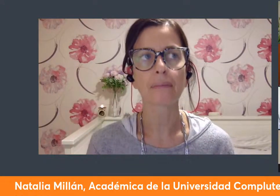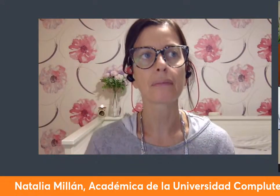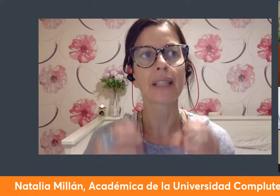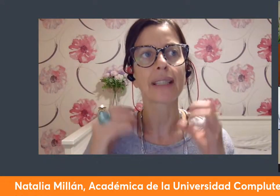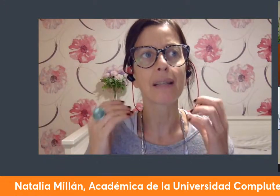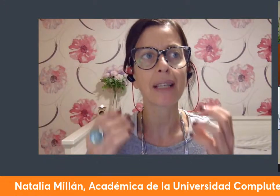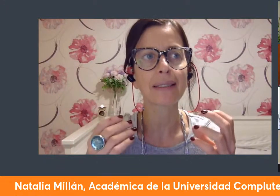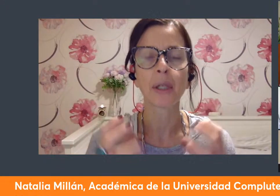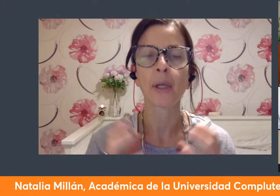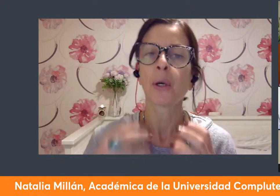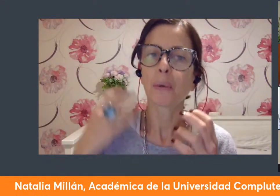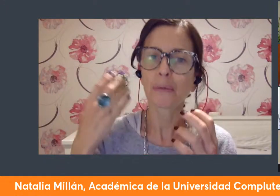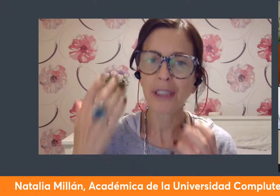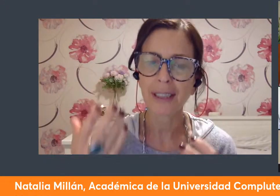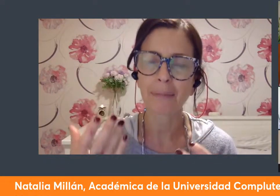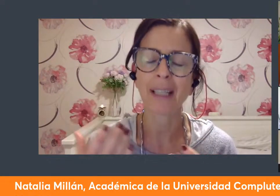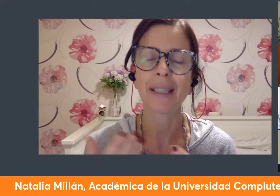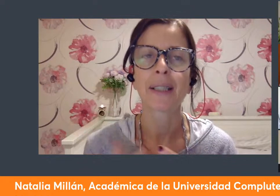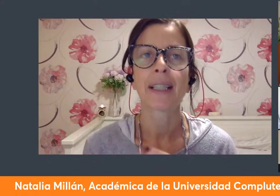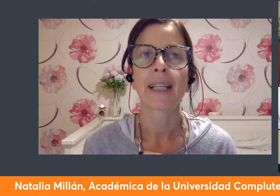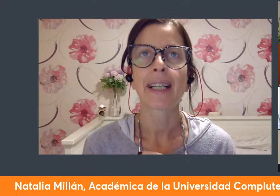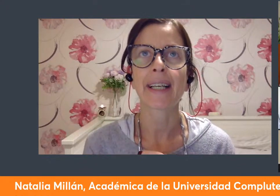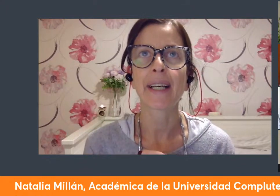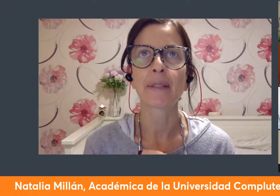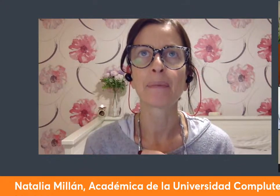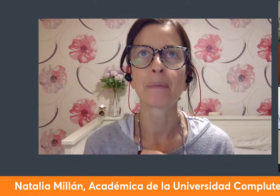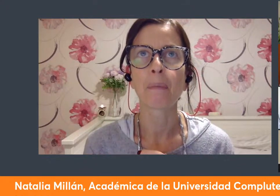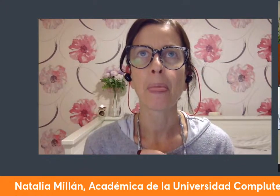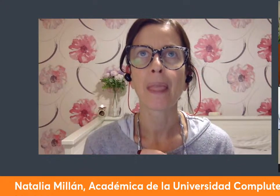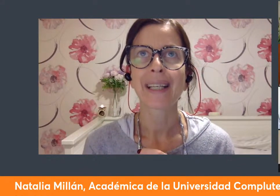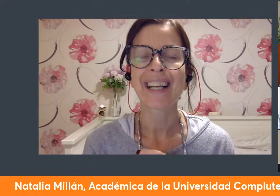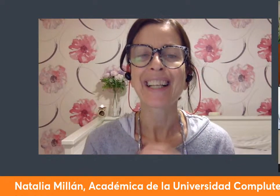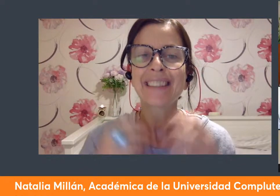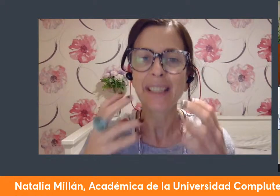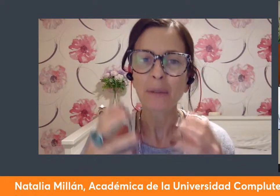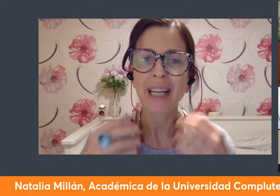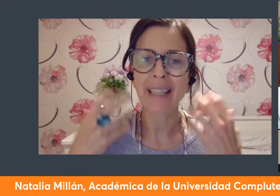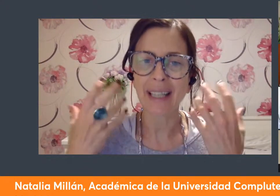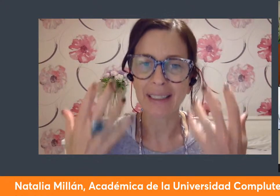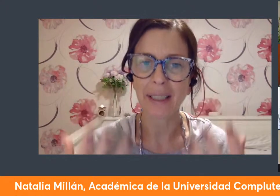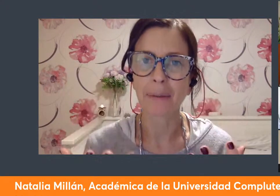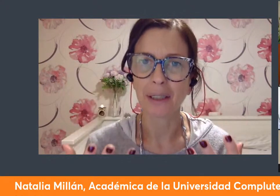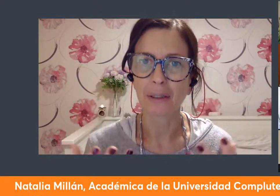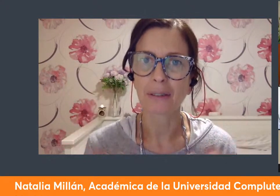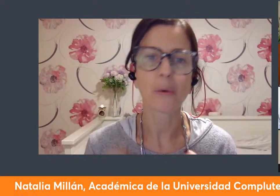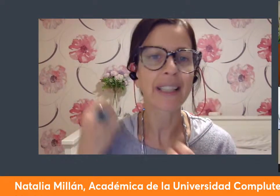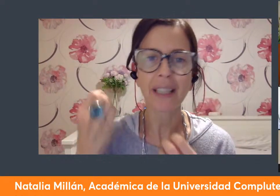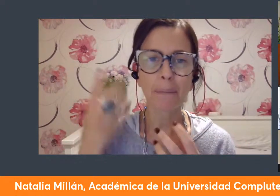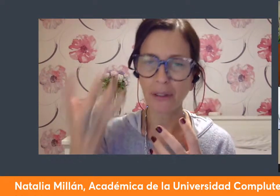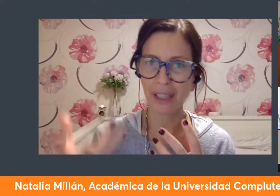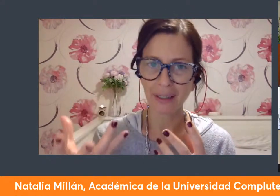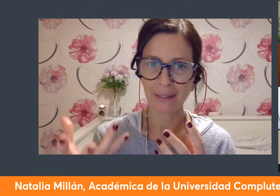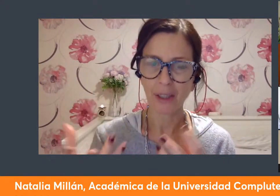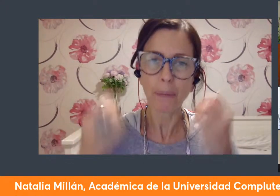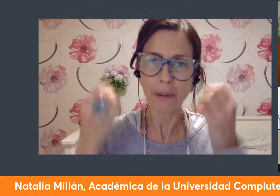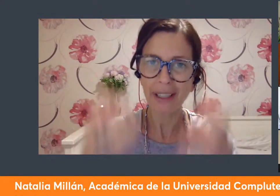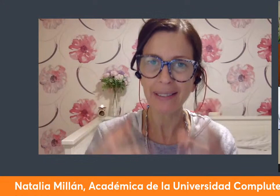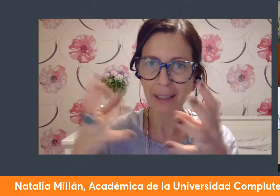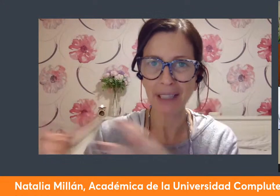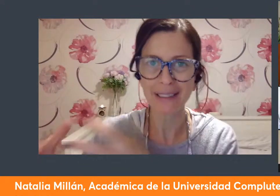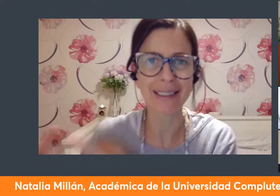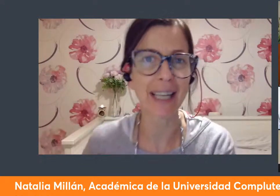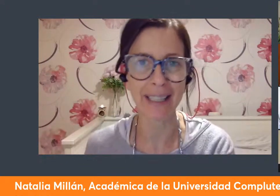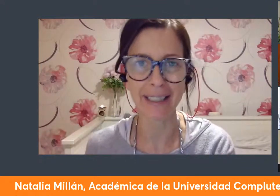y además un sistema que tiene una narrativa cualquier poder los